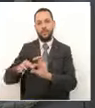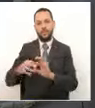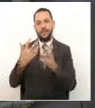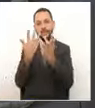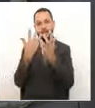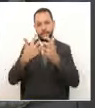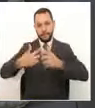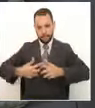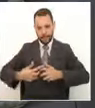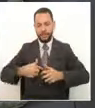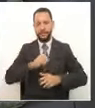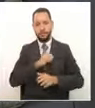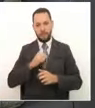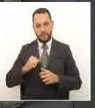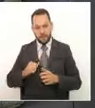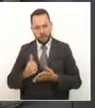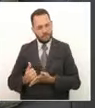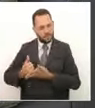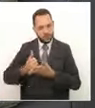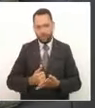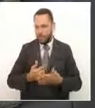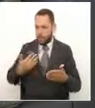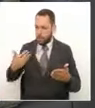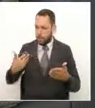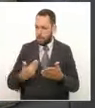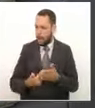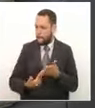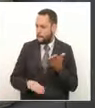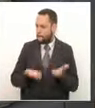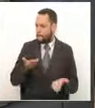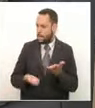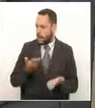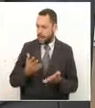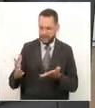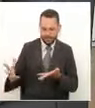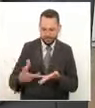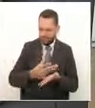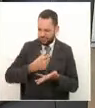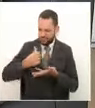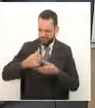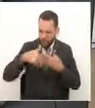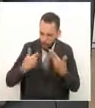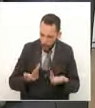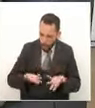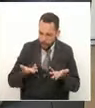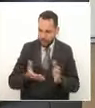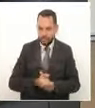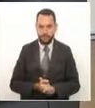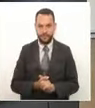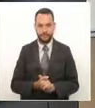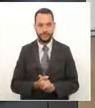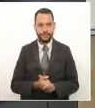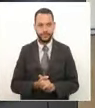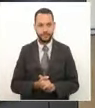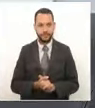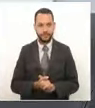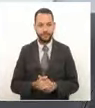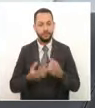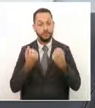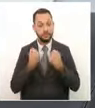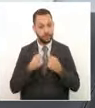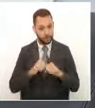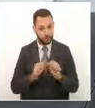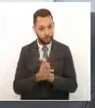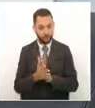¿Cuál fue el balance y la conclusión en su concepto de esta jornada? Bueno, yo tengo para informar a los